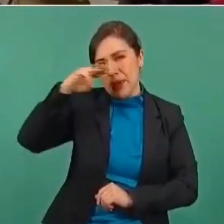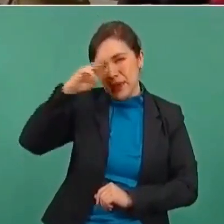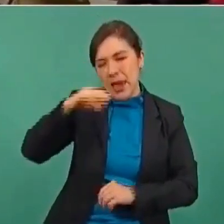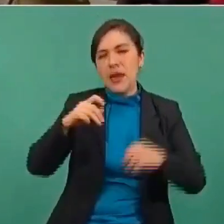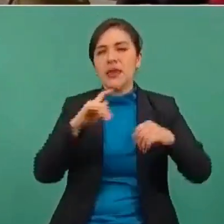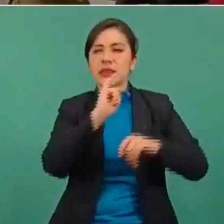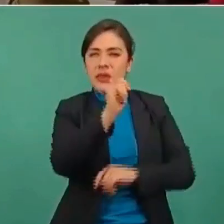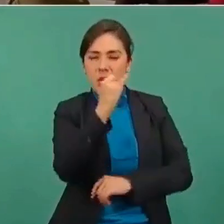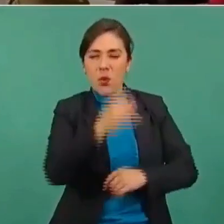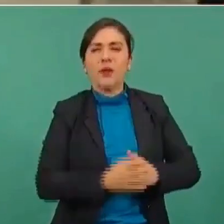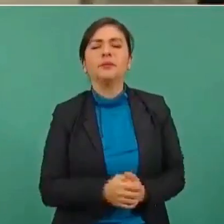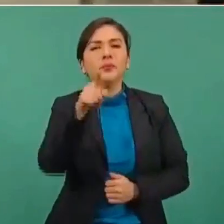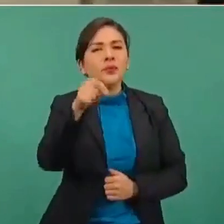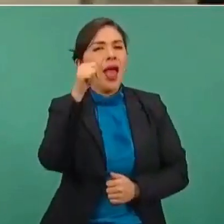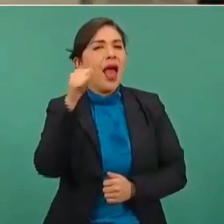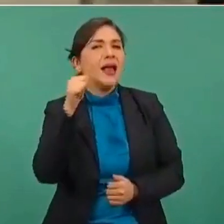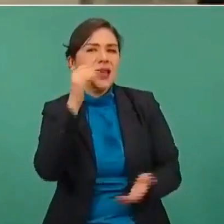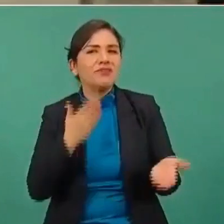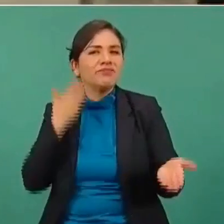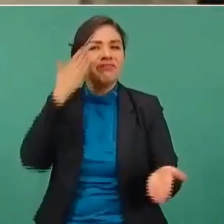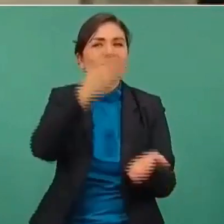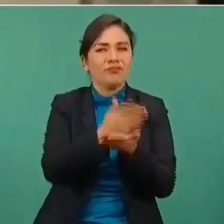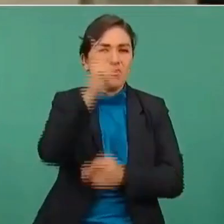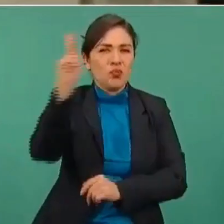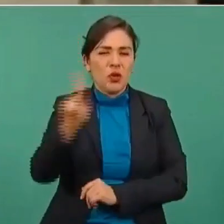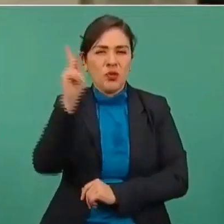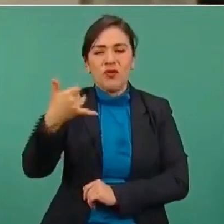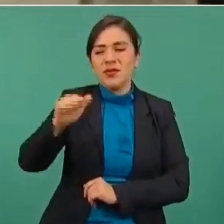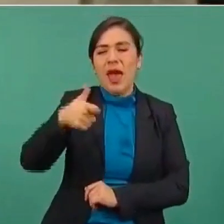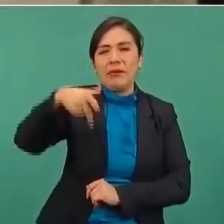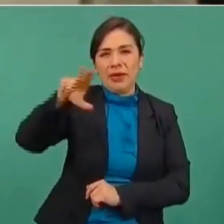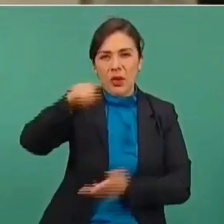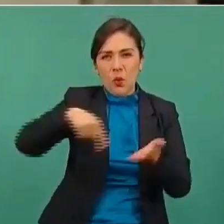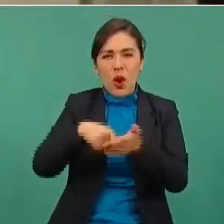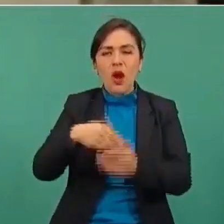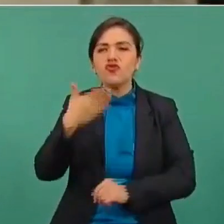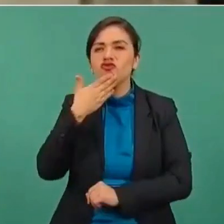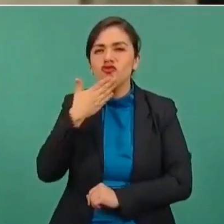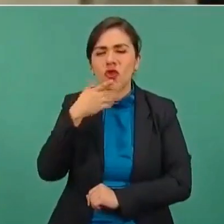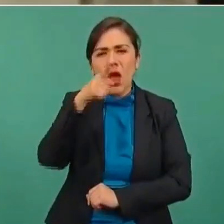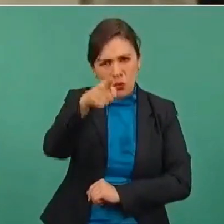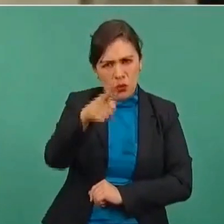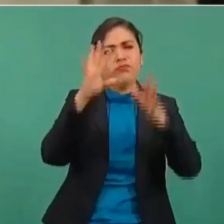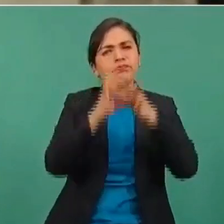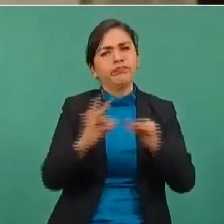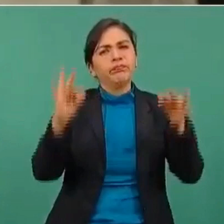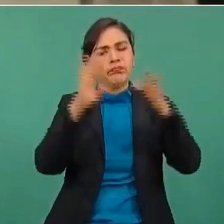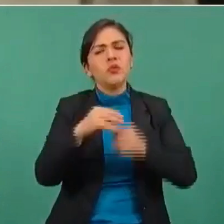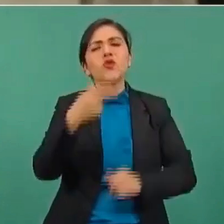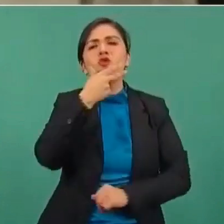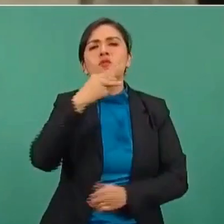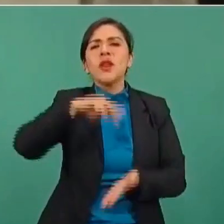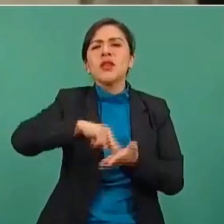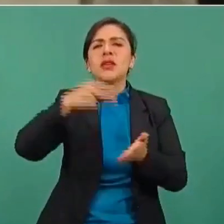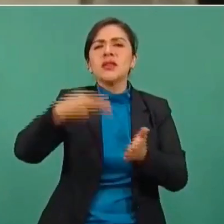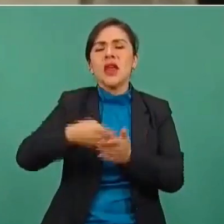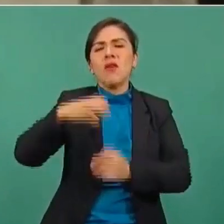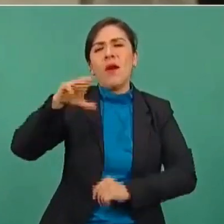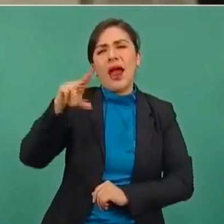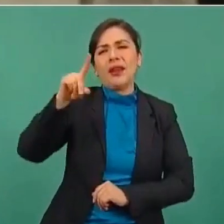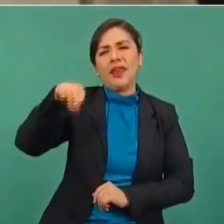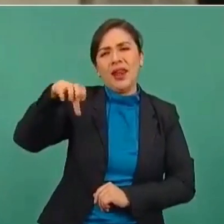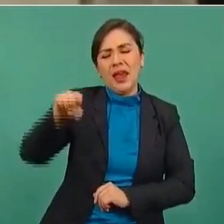Presidente, respecto a su visita de ayer a Sonora con el pueblo yaqui, en su intervención, el ingeniero Cuauhtémoc Cárdenas pidió la